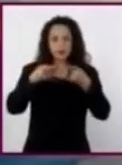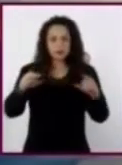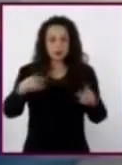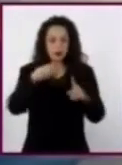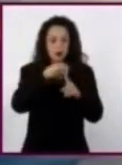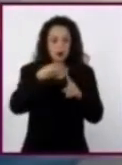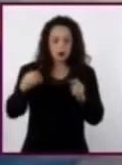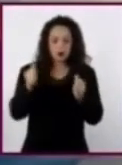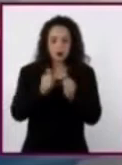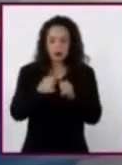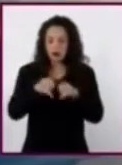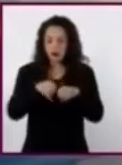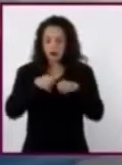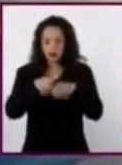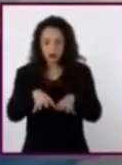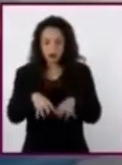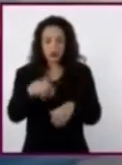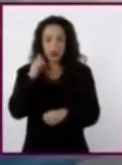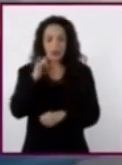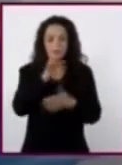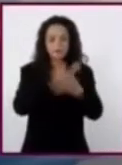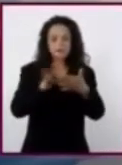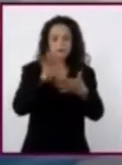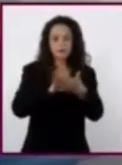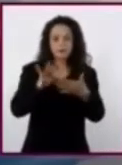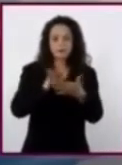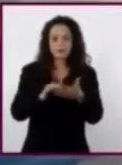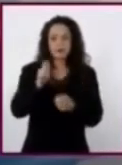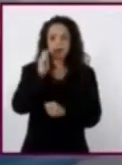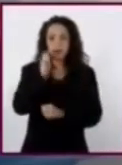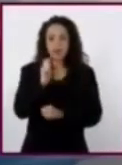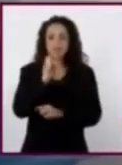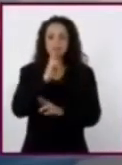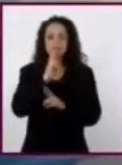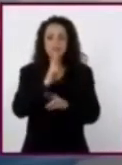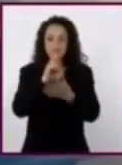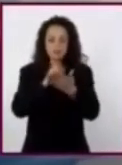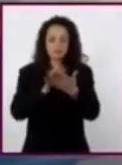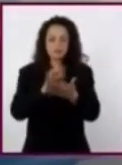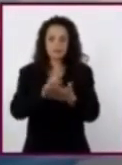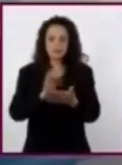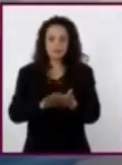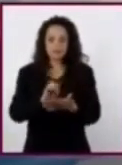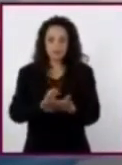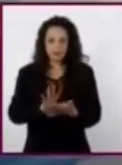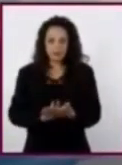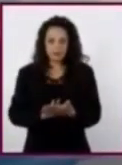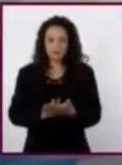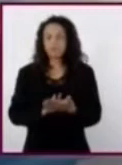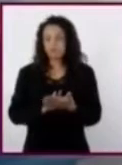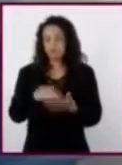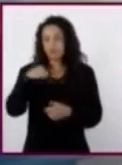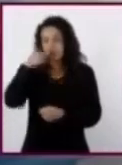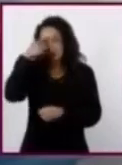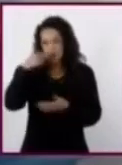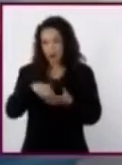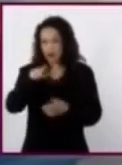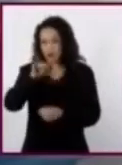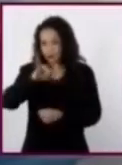la información y redacción de las primeras conclusiones. Seguramente será de tu interés.